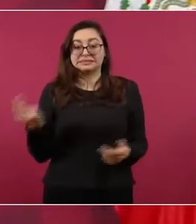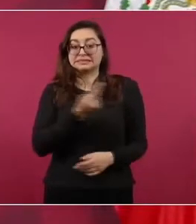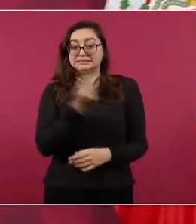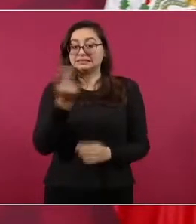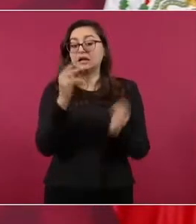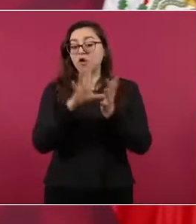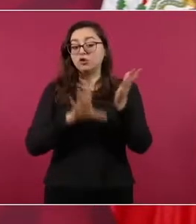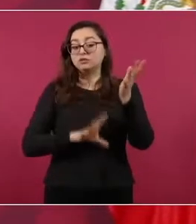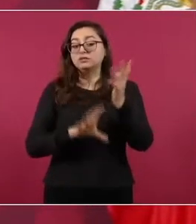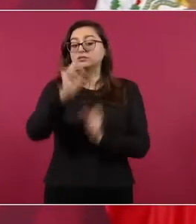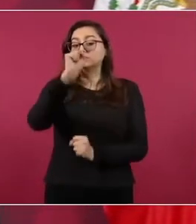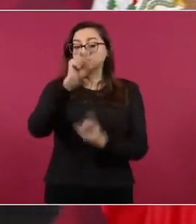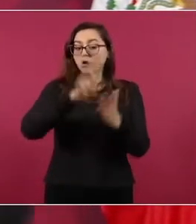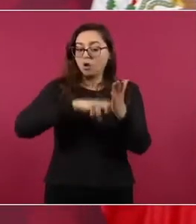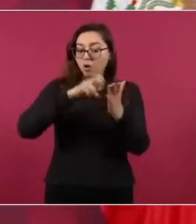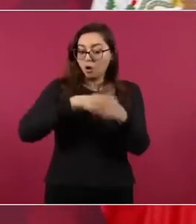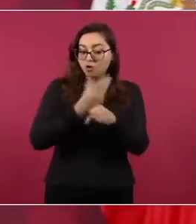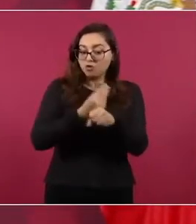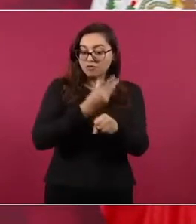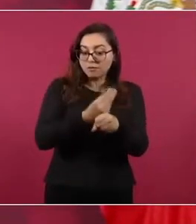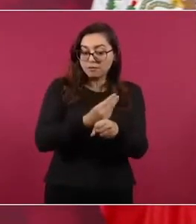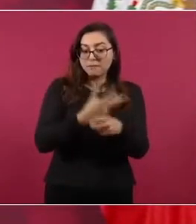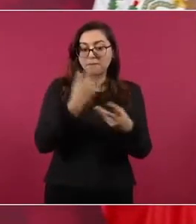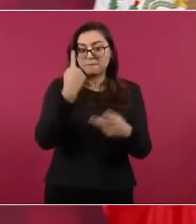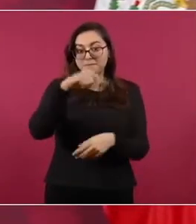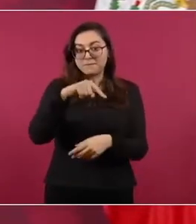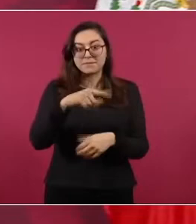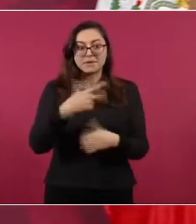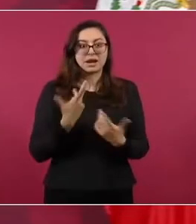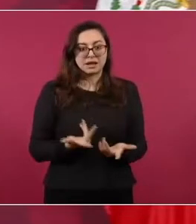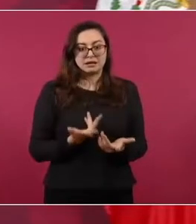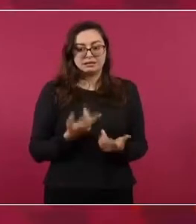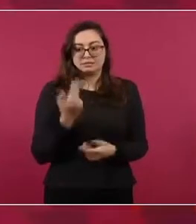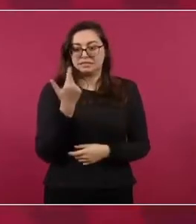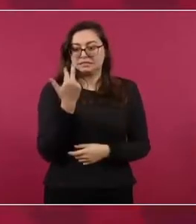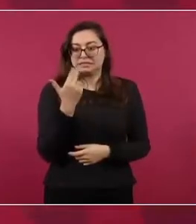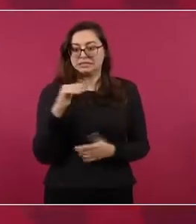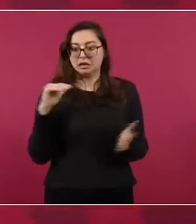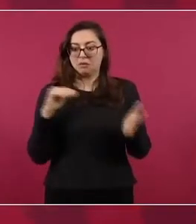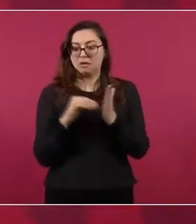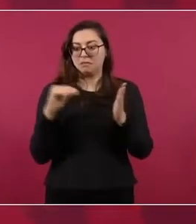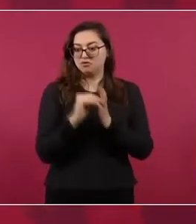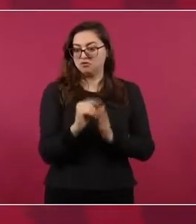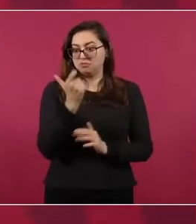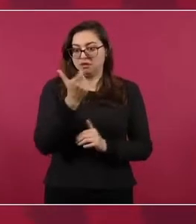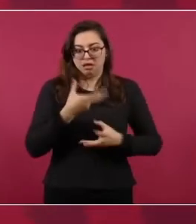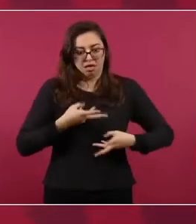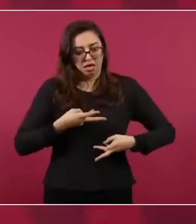para que no costara 25 mil millones de pesos